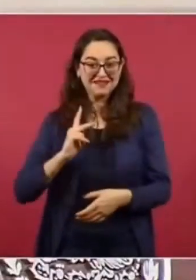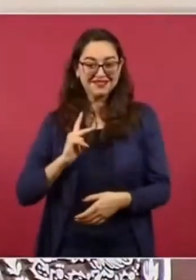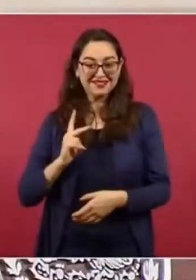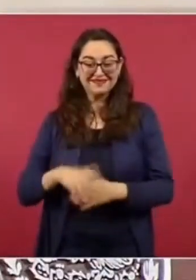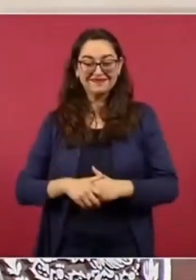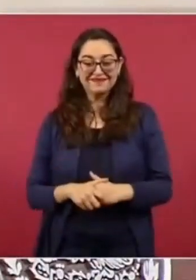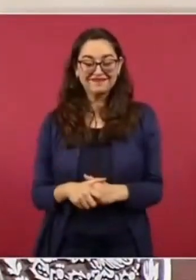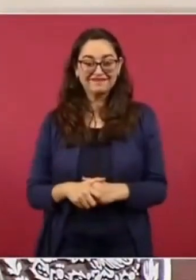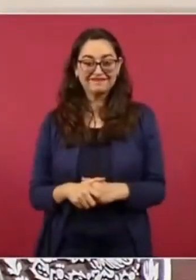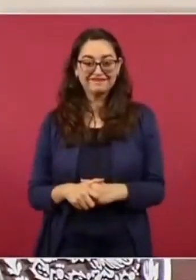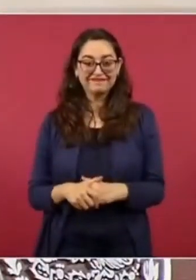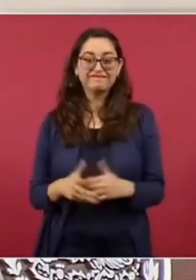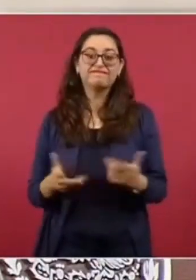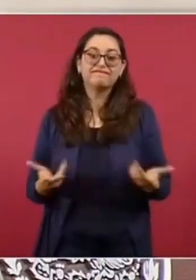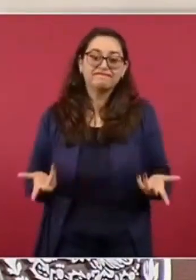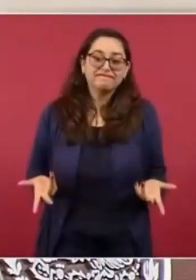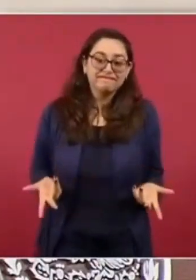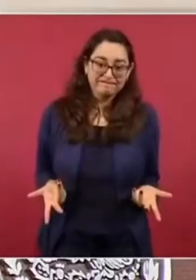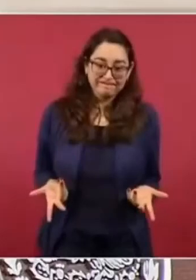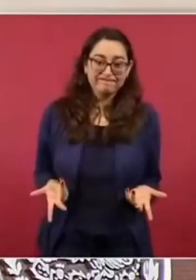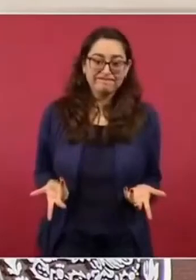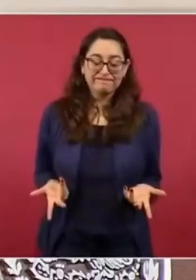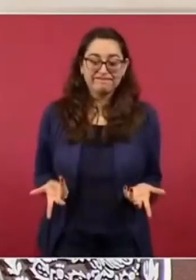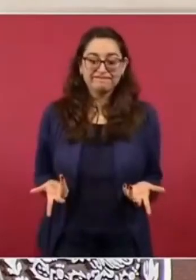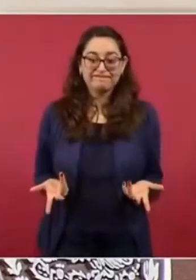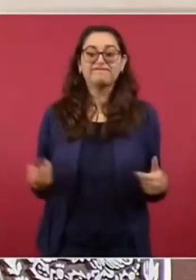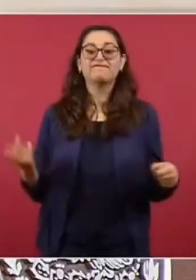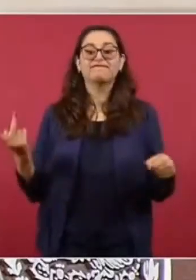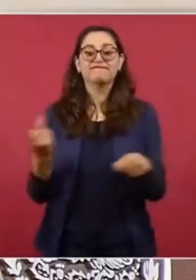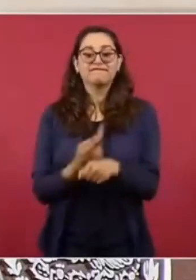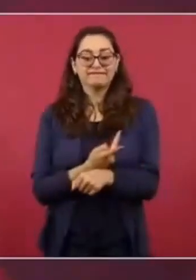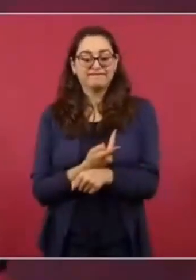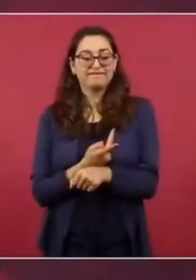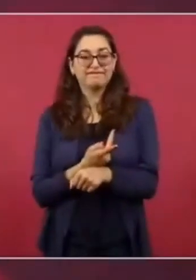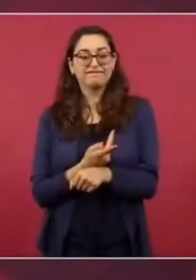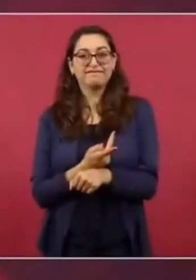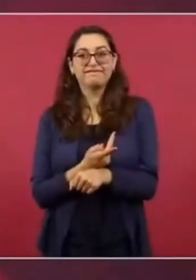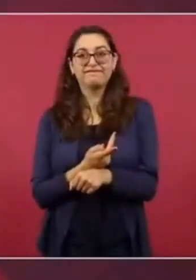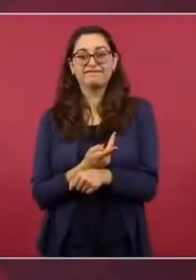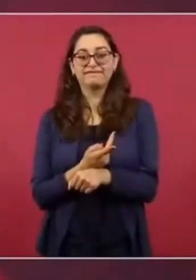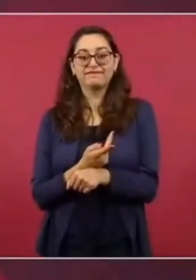se atribuyen de que